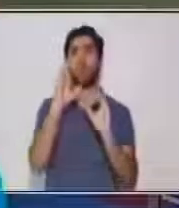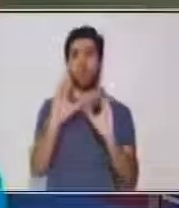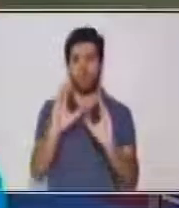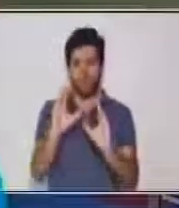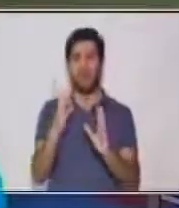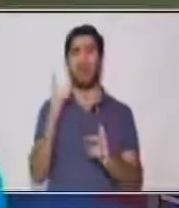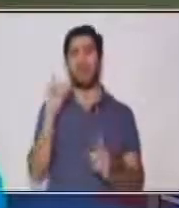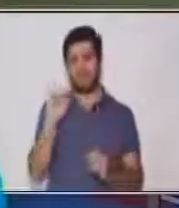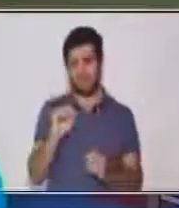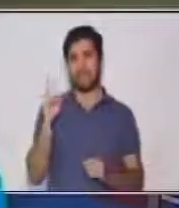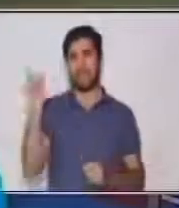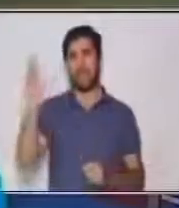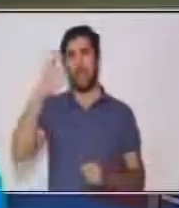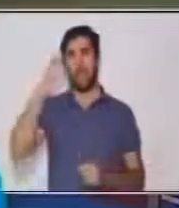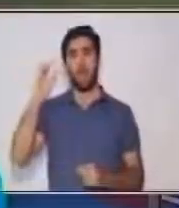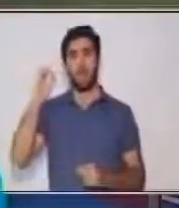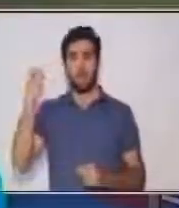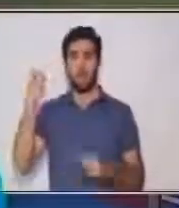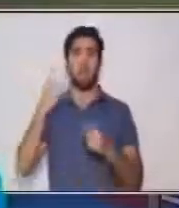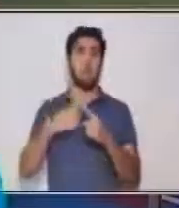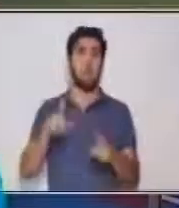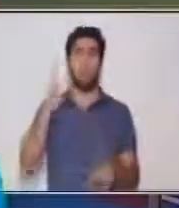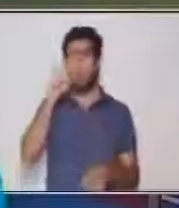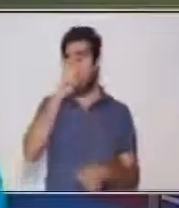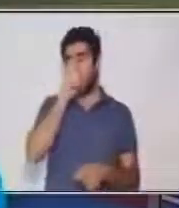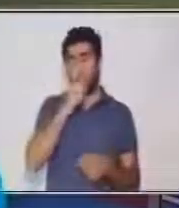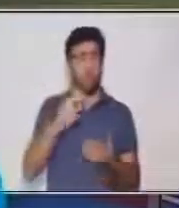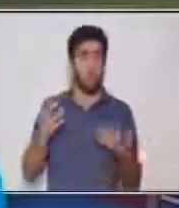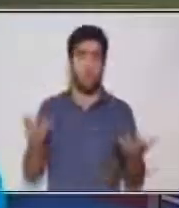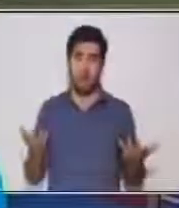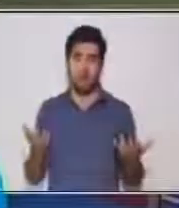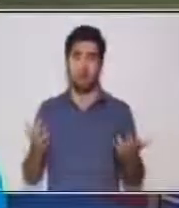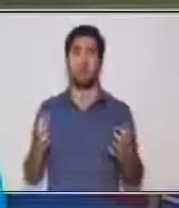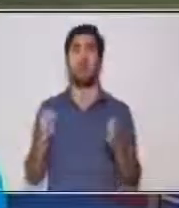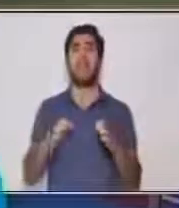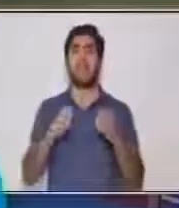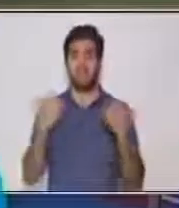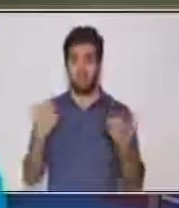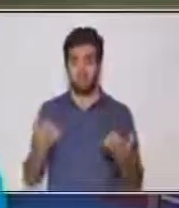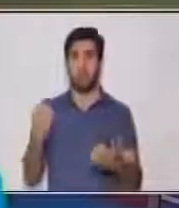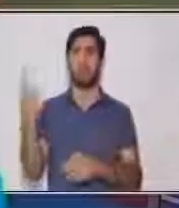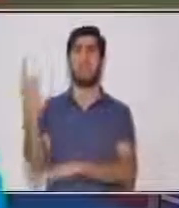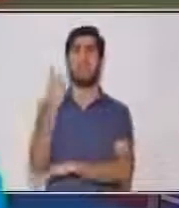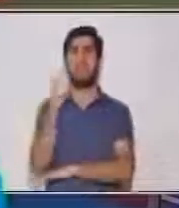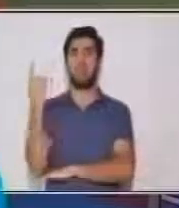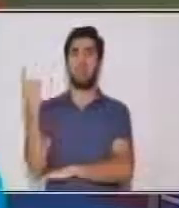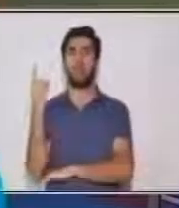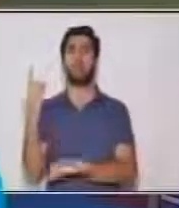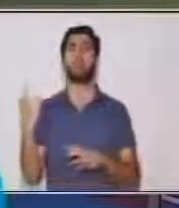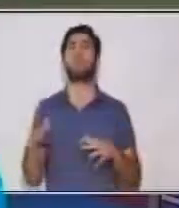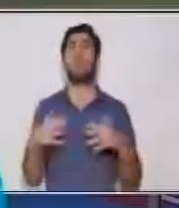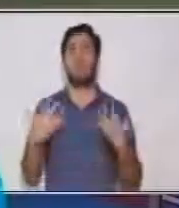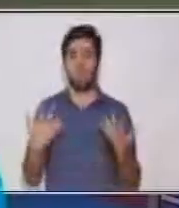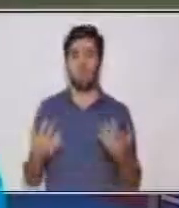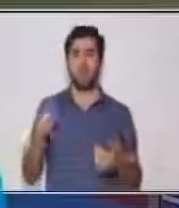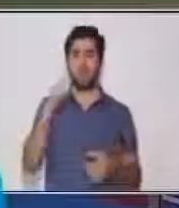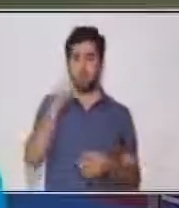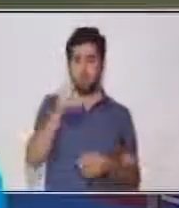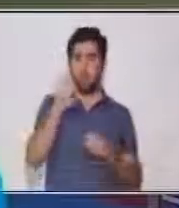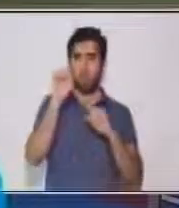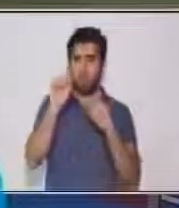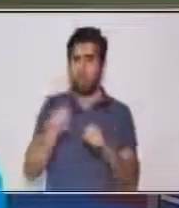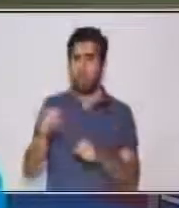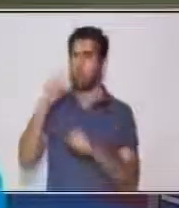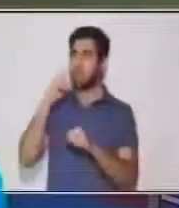Pero aquí no hay escrito ninguna opinión. Entonces, es muy importante que tú analices los